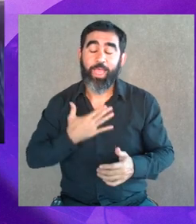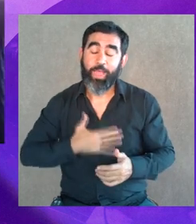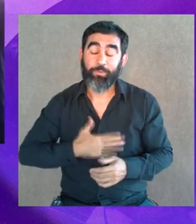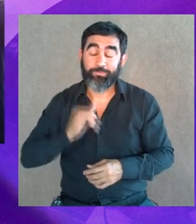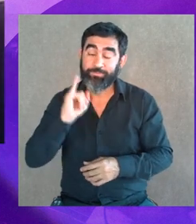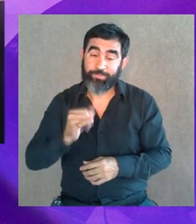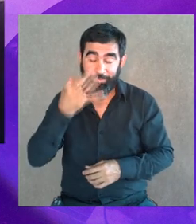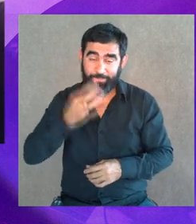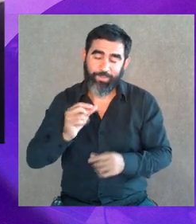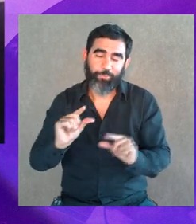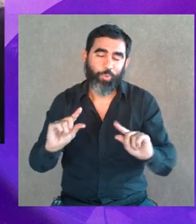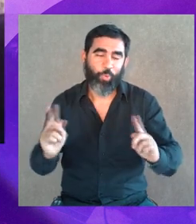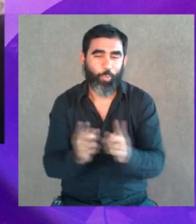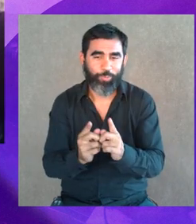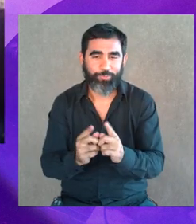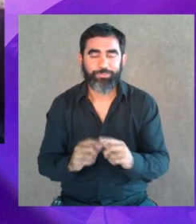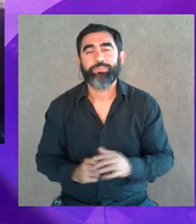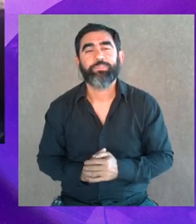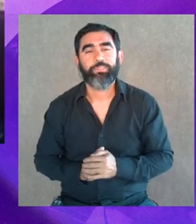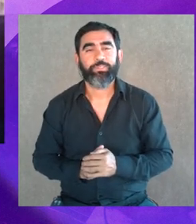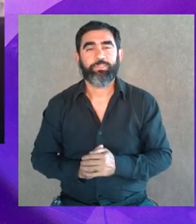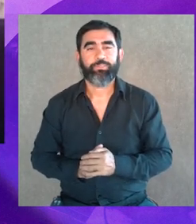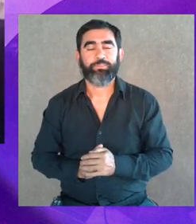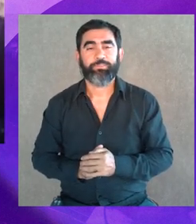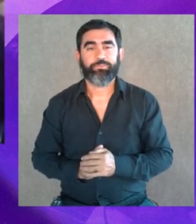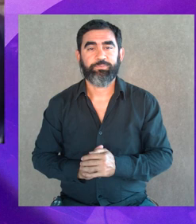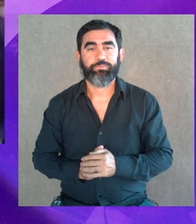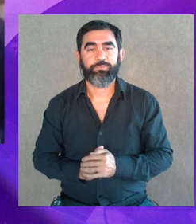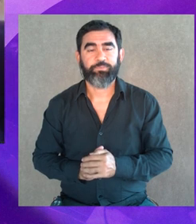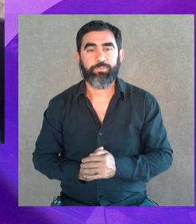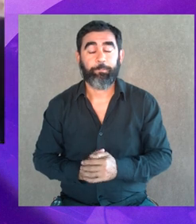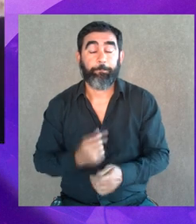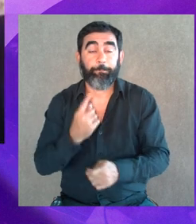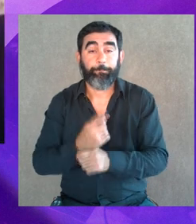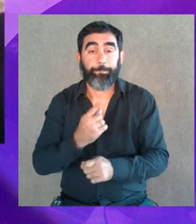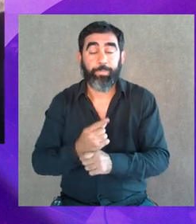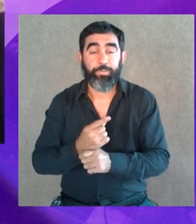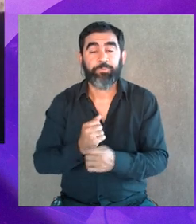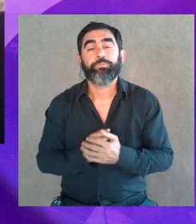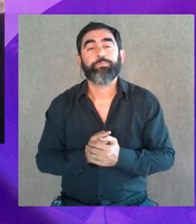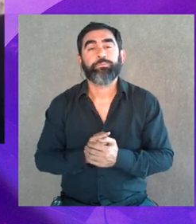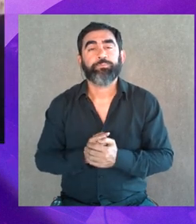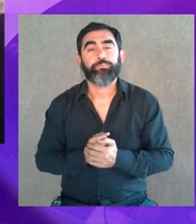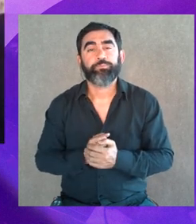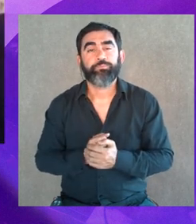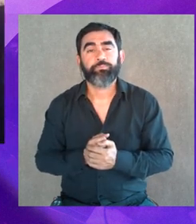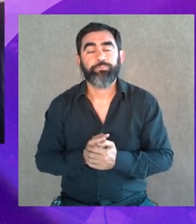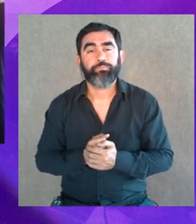Totalmente de acuerdo, lo que puedas. Lo que pueda. No, en primer lugar decir que